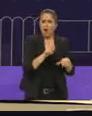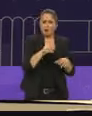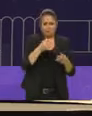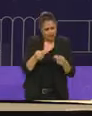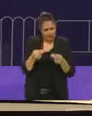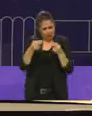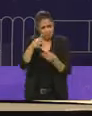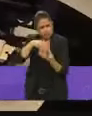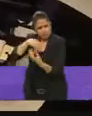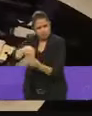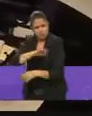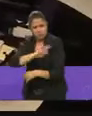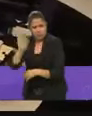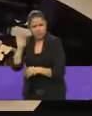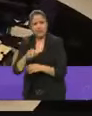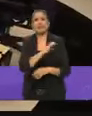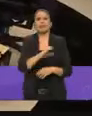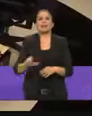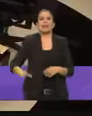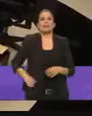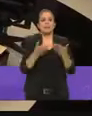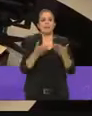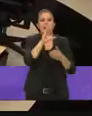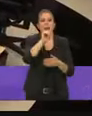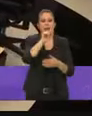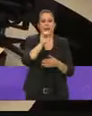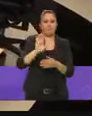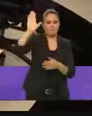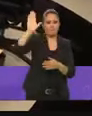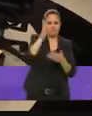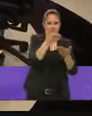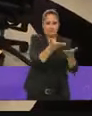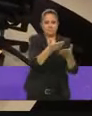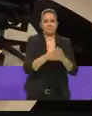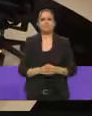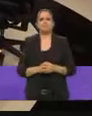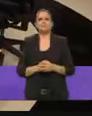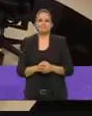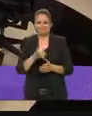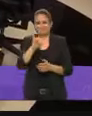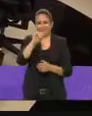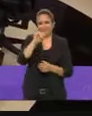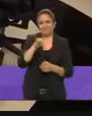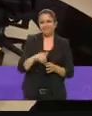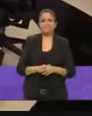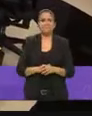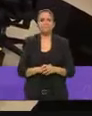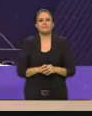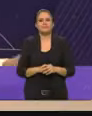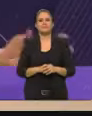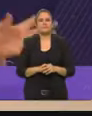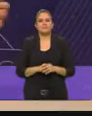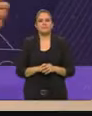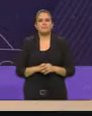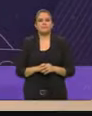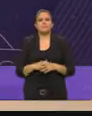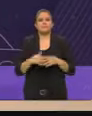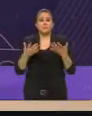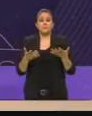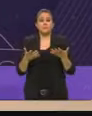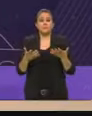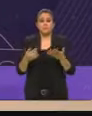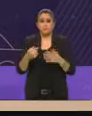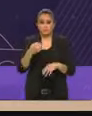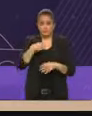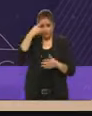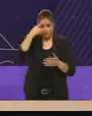candidato candidata candidata Clara Brugada levantó la mano bueno bueno creo que es también muy importante